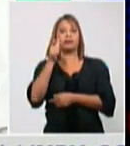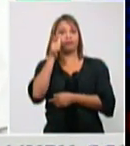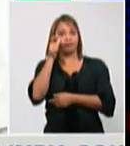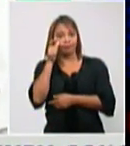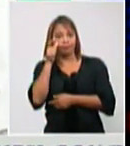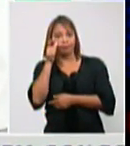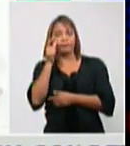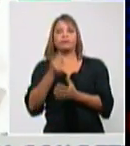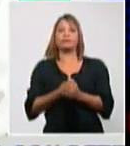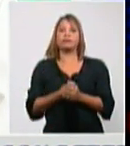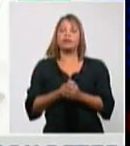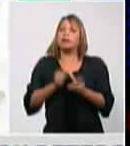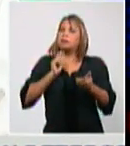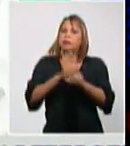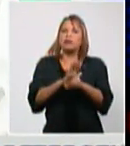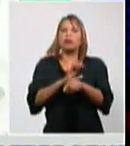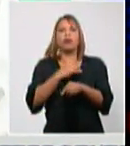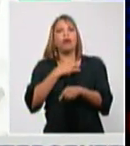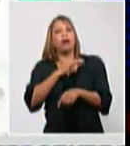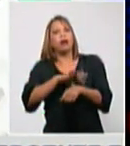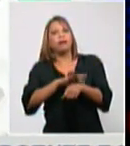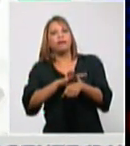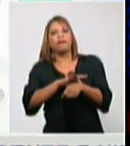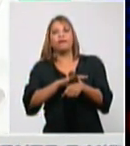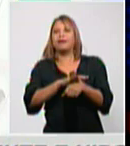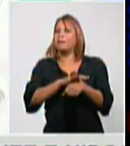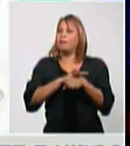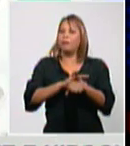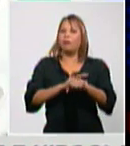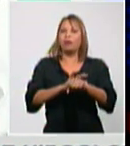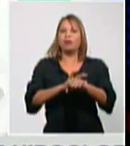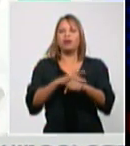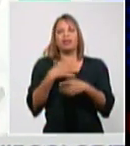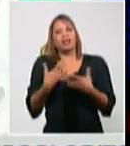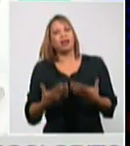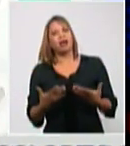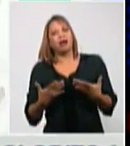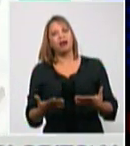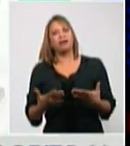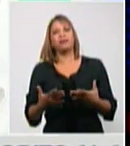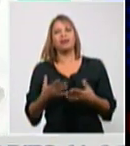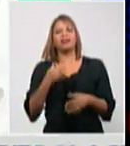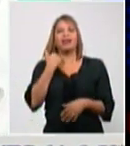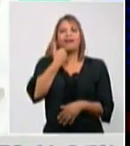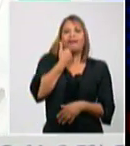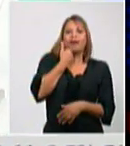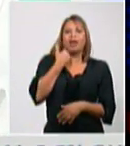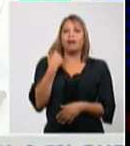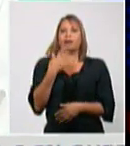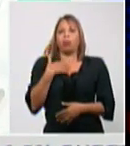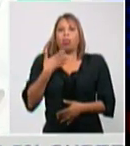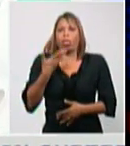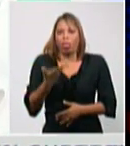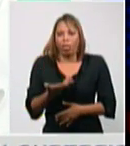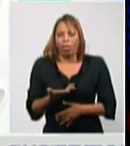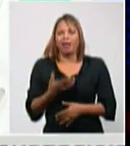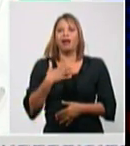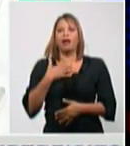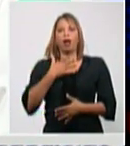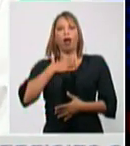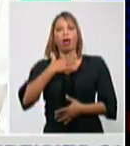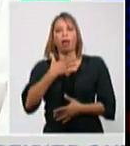Comenzó con síntomas de caimiento marcado, fiebre, vómitos, tos, con espectoración.